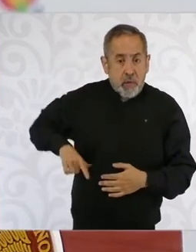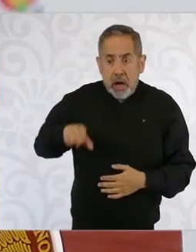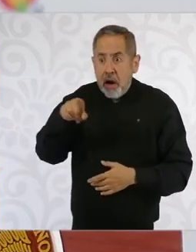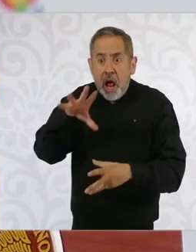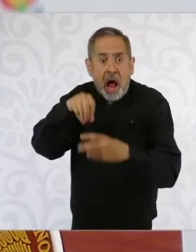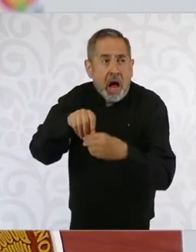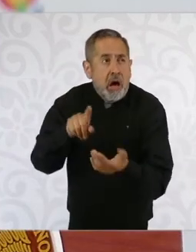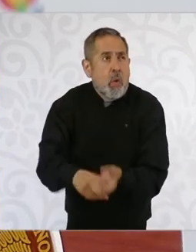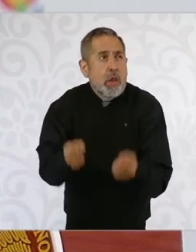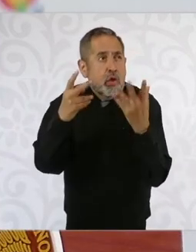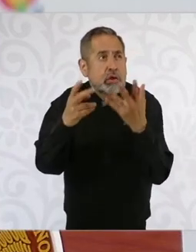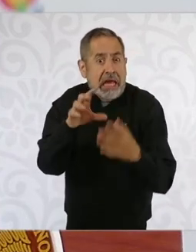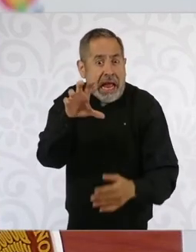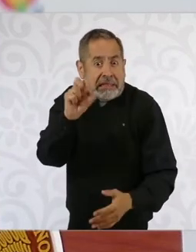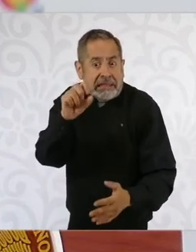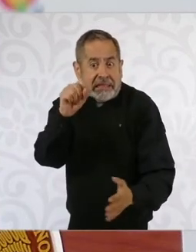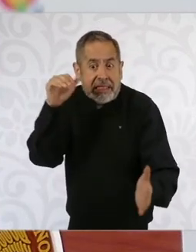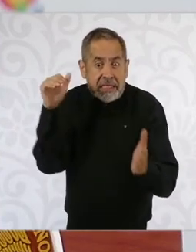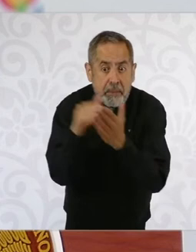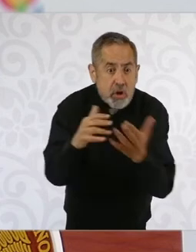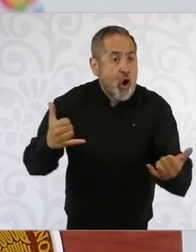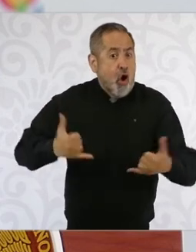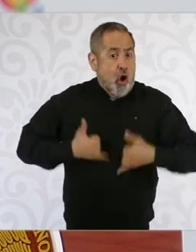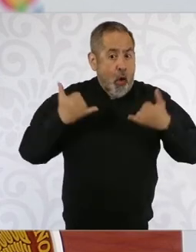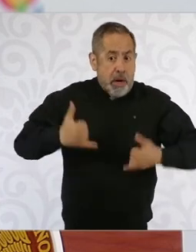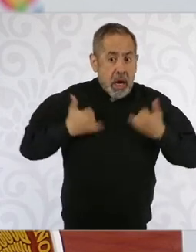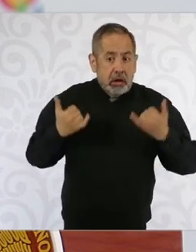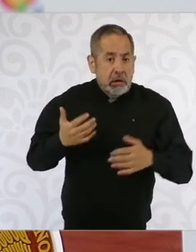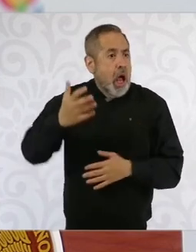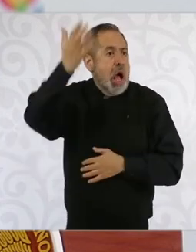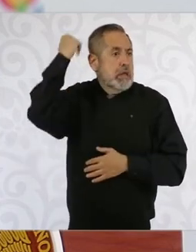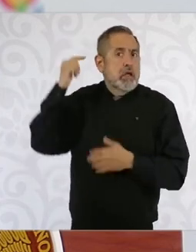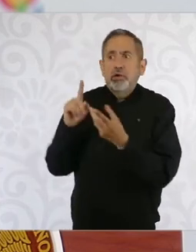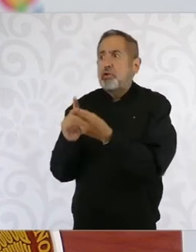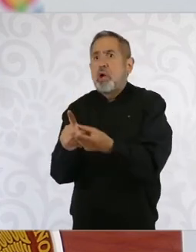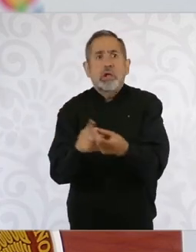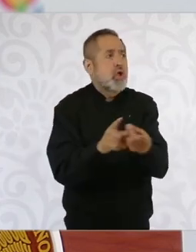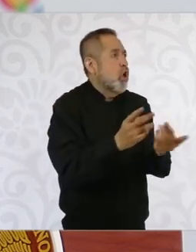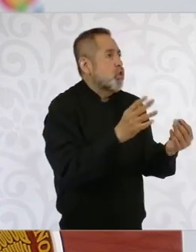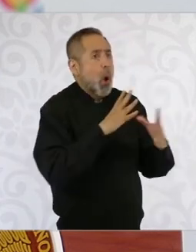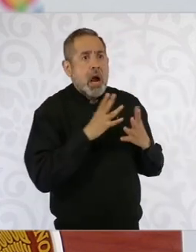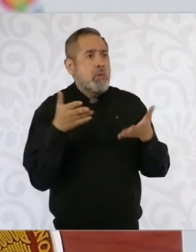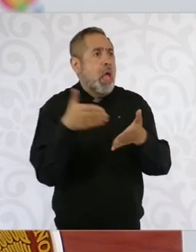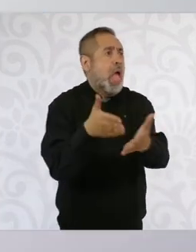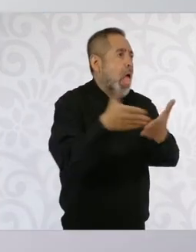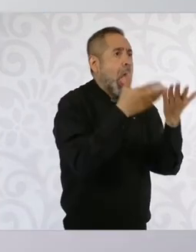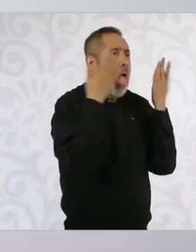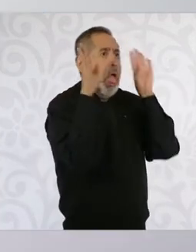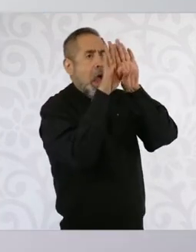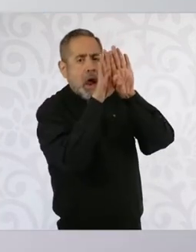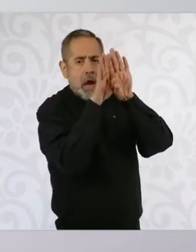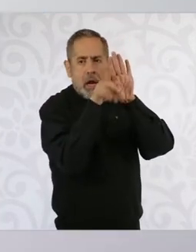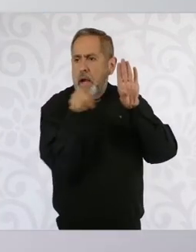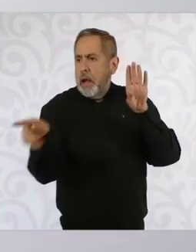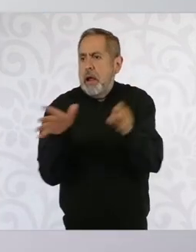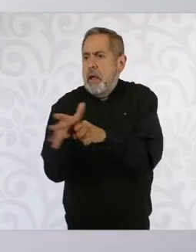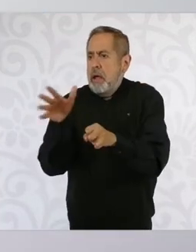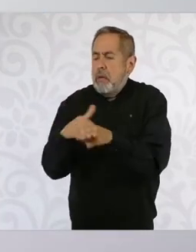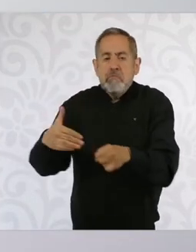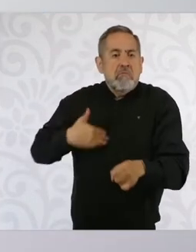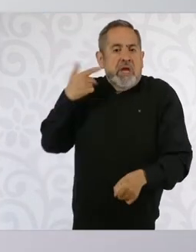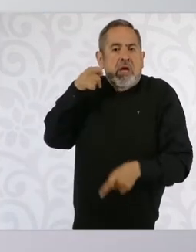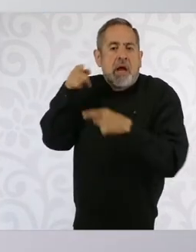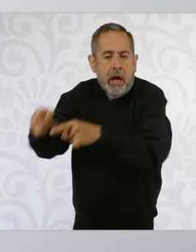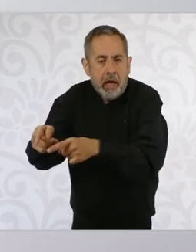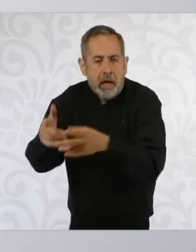jóvenes que antes no tenían otra opción en la educación superior. Entonces, son distintos sistemas